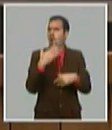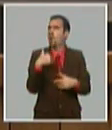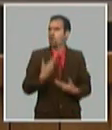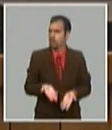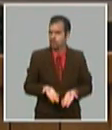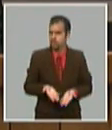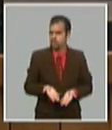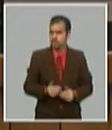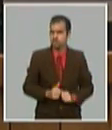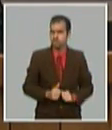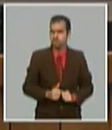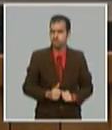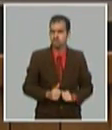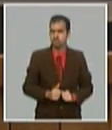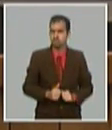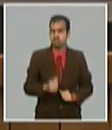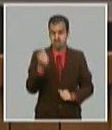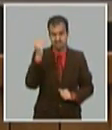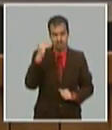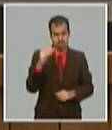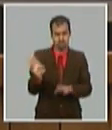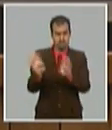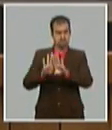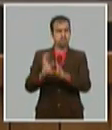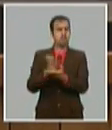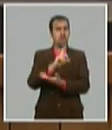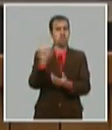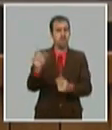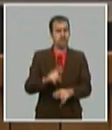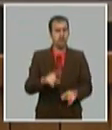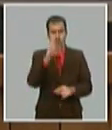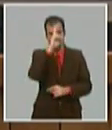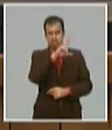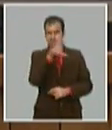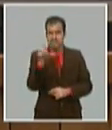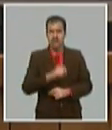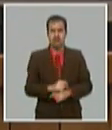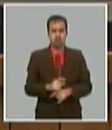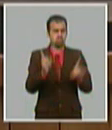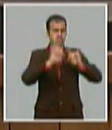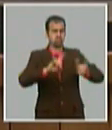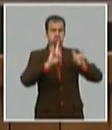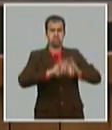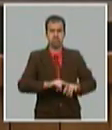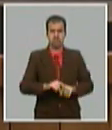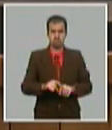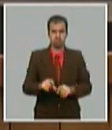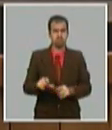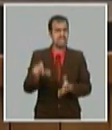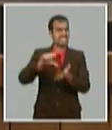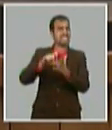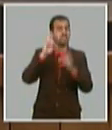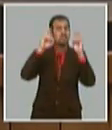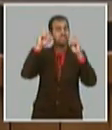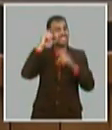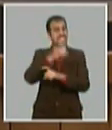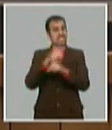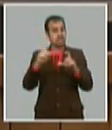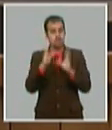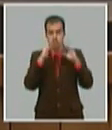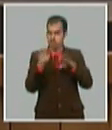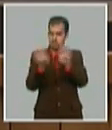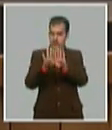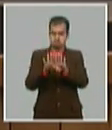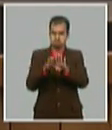cómo no se han cerrado escuelas hospitales universidades ni centros científicos cómo